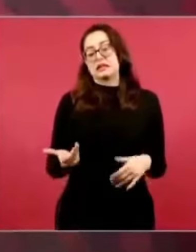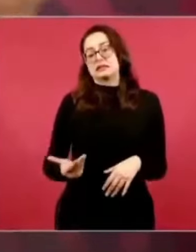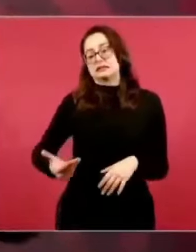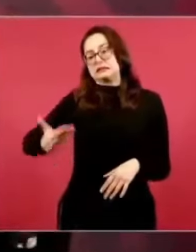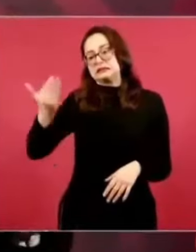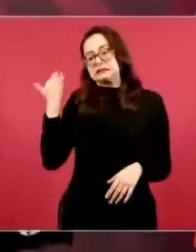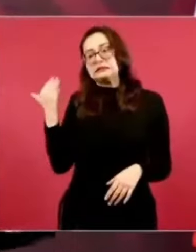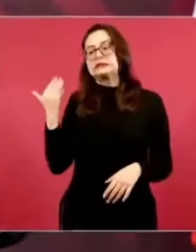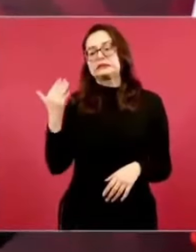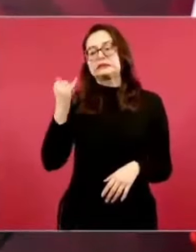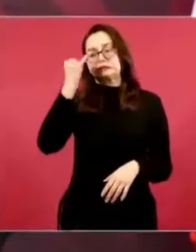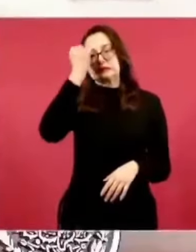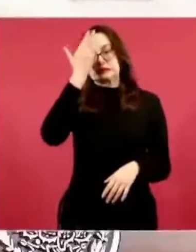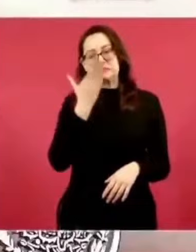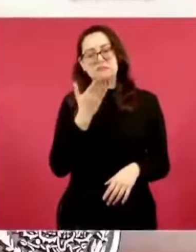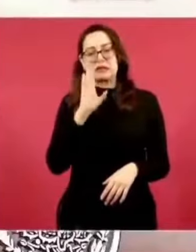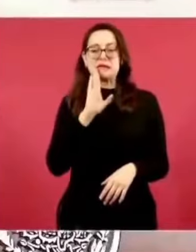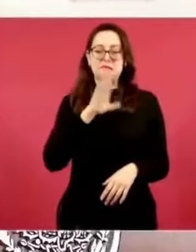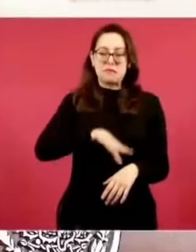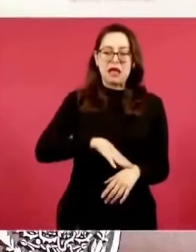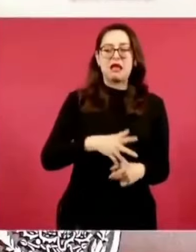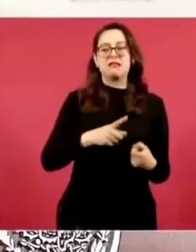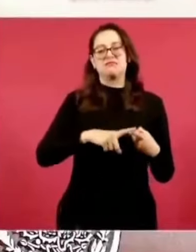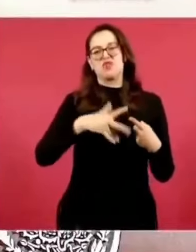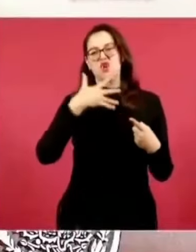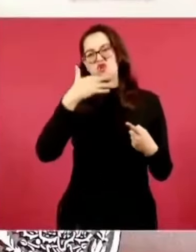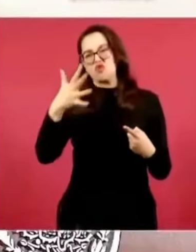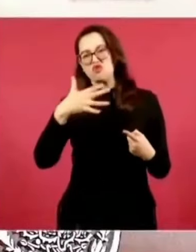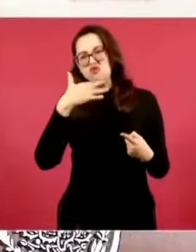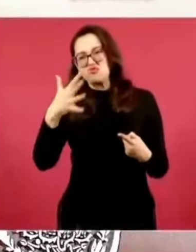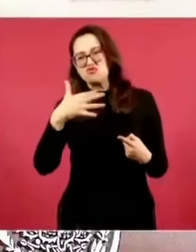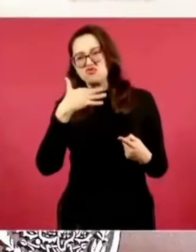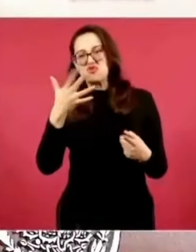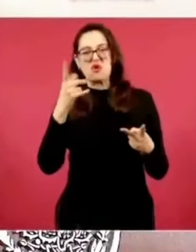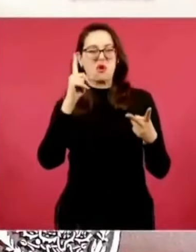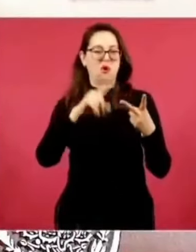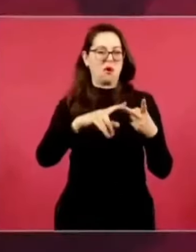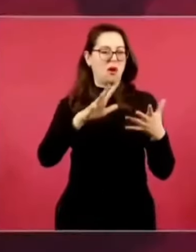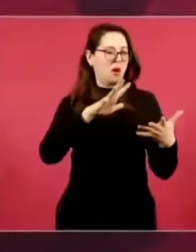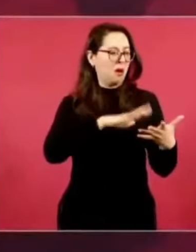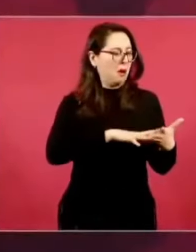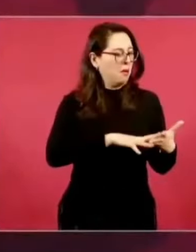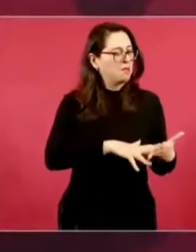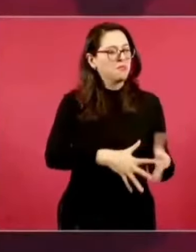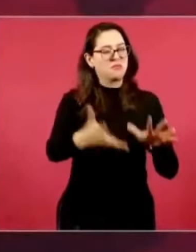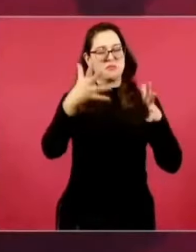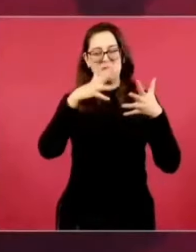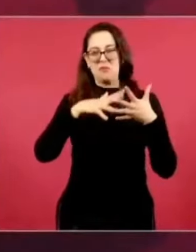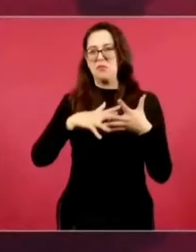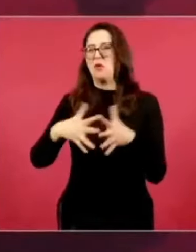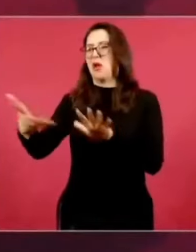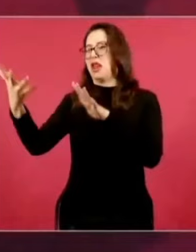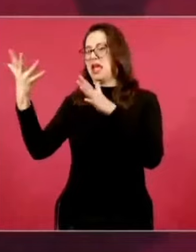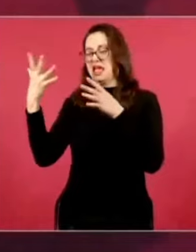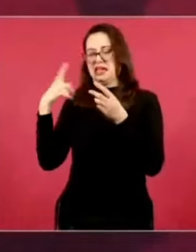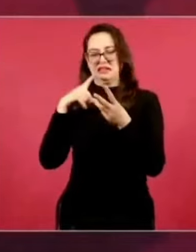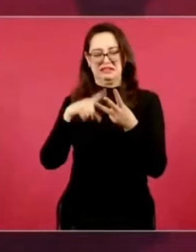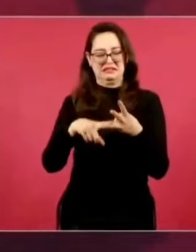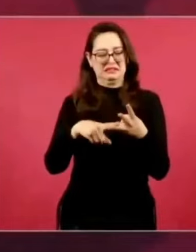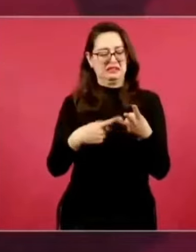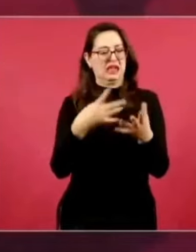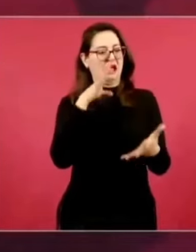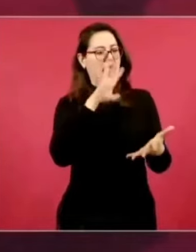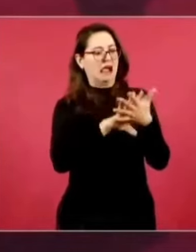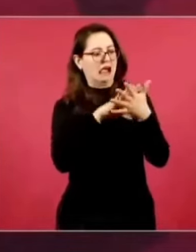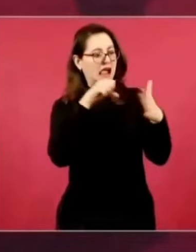de mayor violencia, que se de la cárcel del Chapo